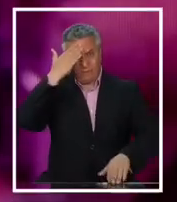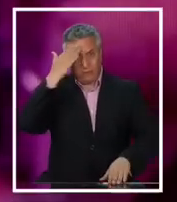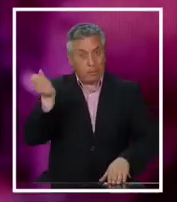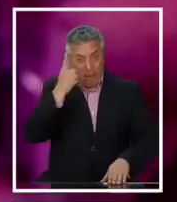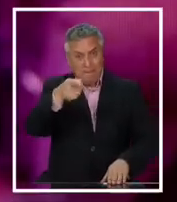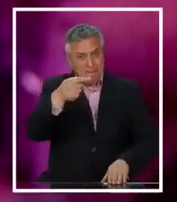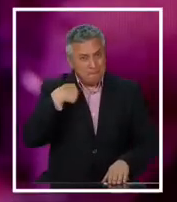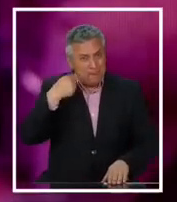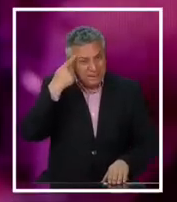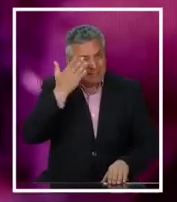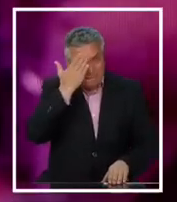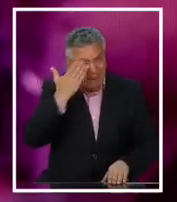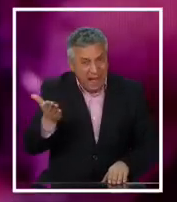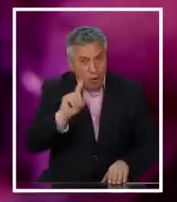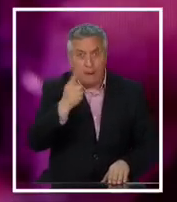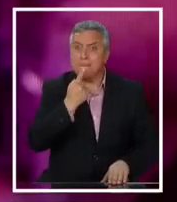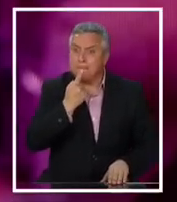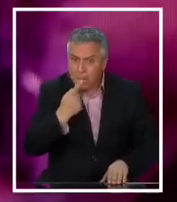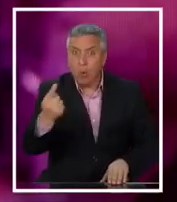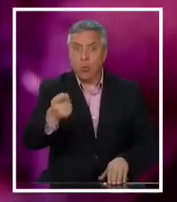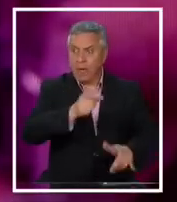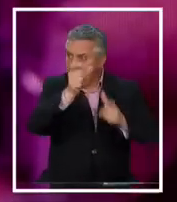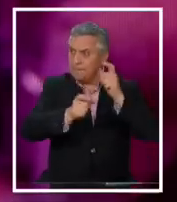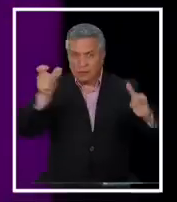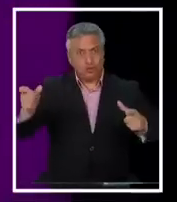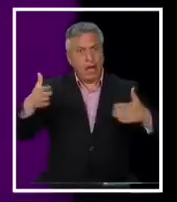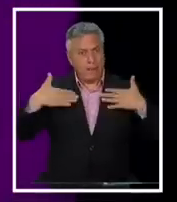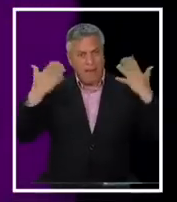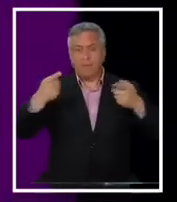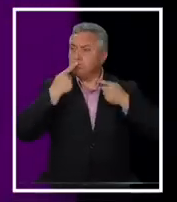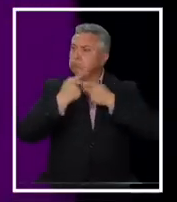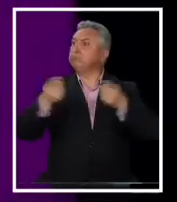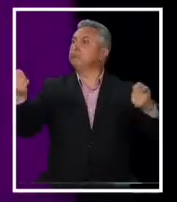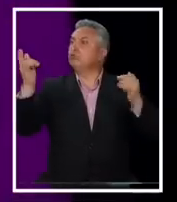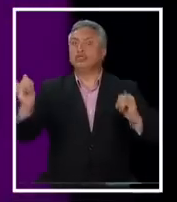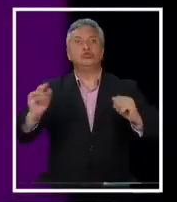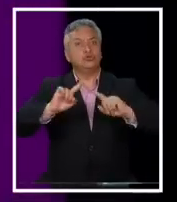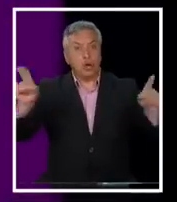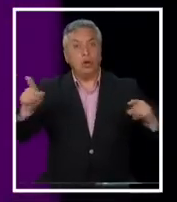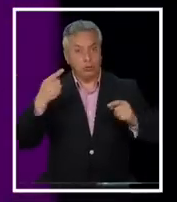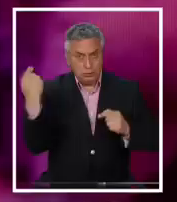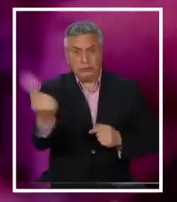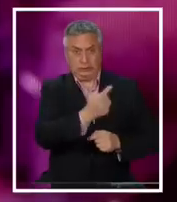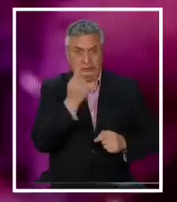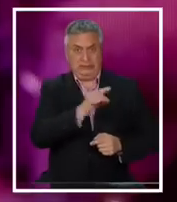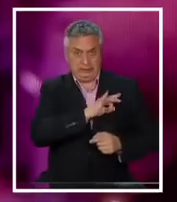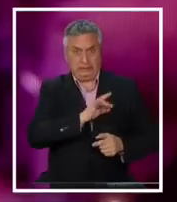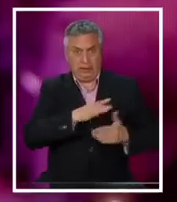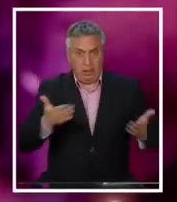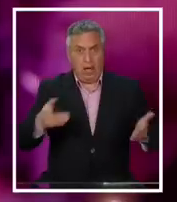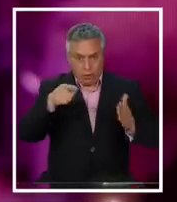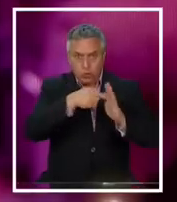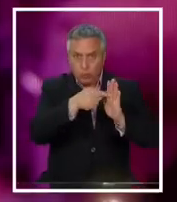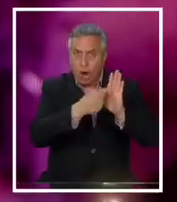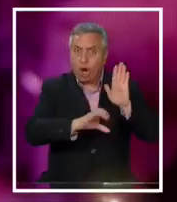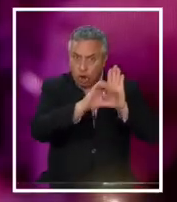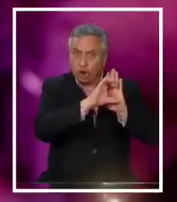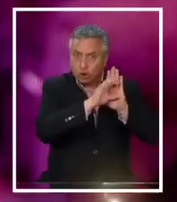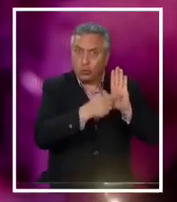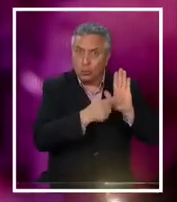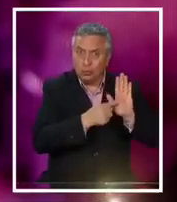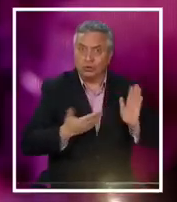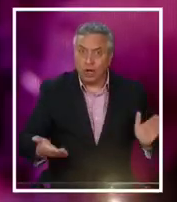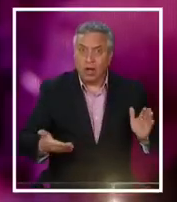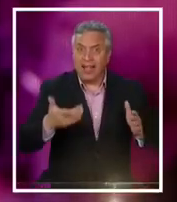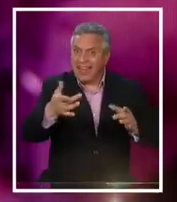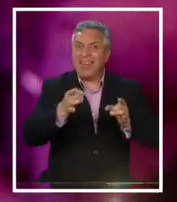me parece malo que un referéndum popular consagre una norma que se afecta a la esencia de una constitución. Yo creo